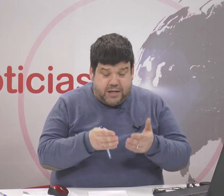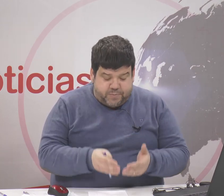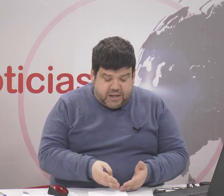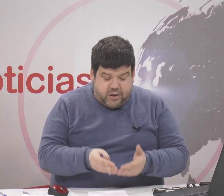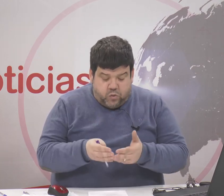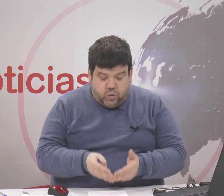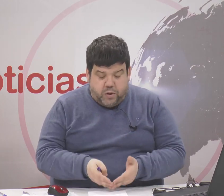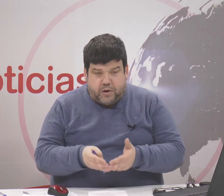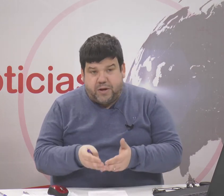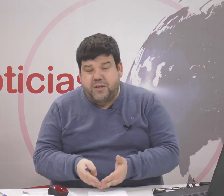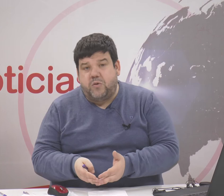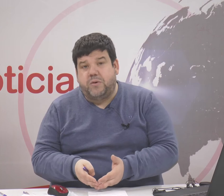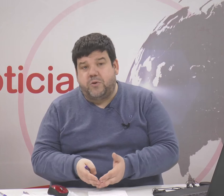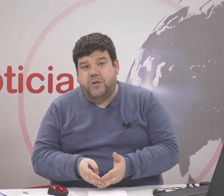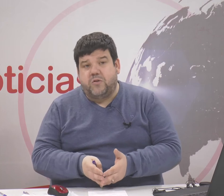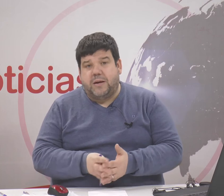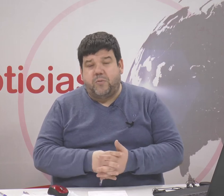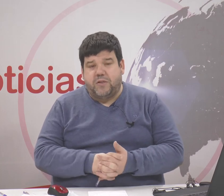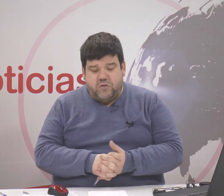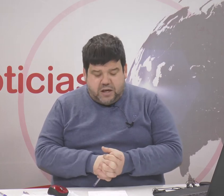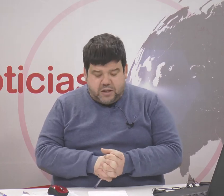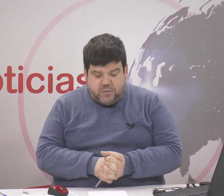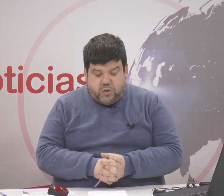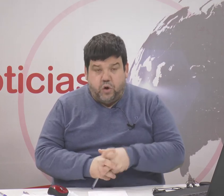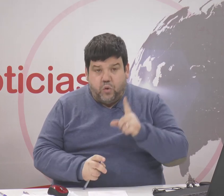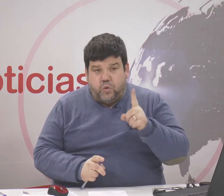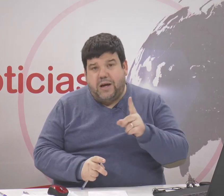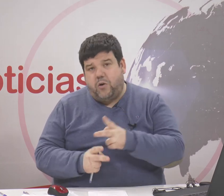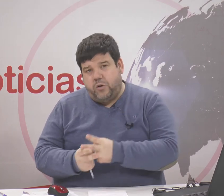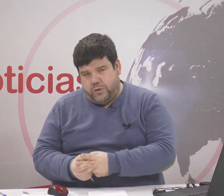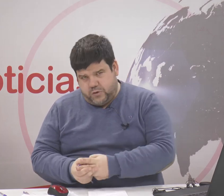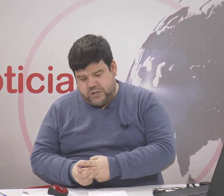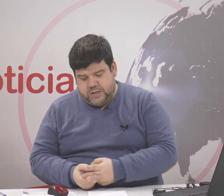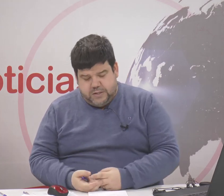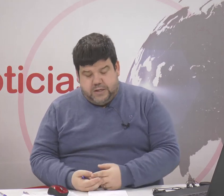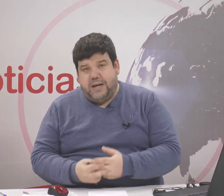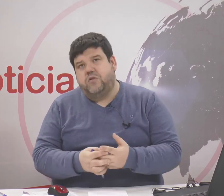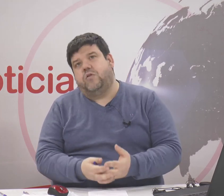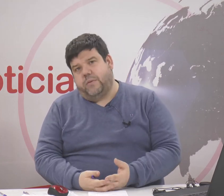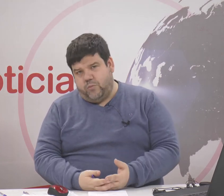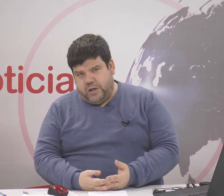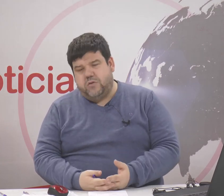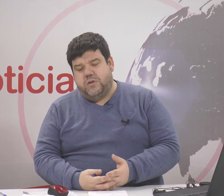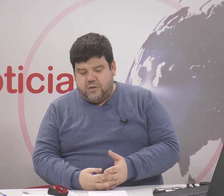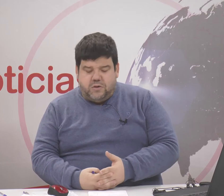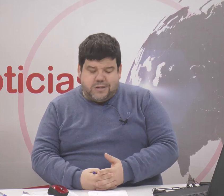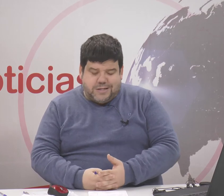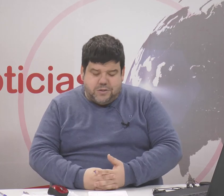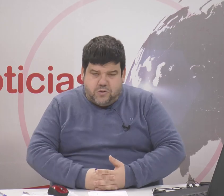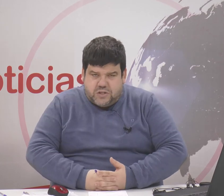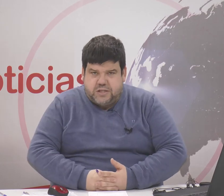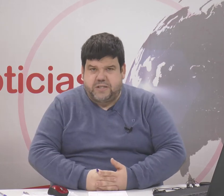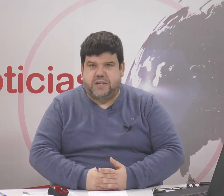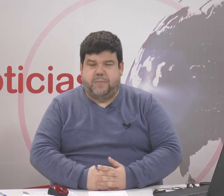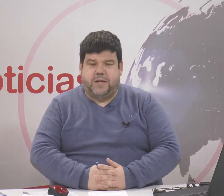en España un nueve coma cero nueve por ciento de la población ya ha recibido una o dos dosis esto es lo que va muy lento y esto es lo que